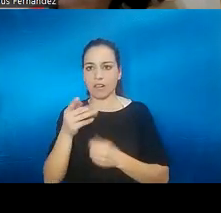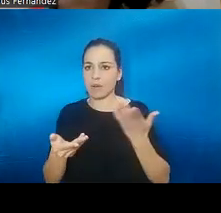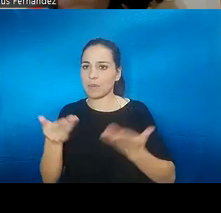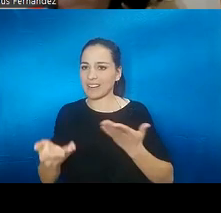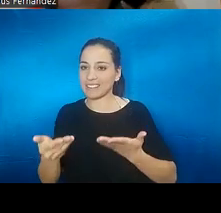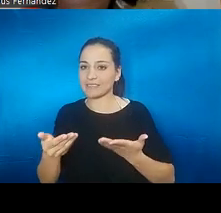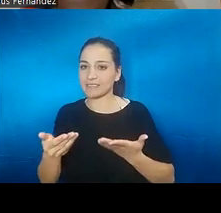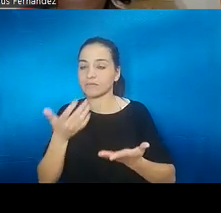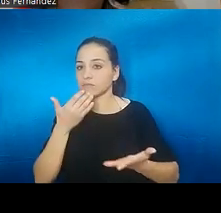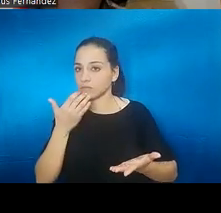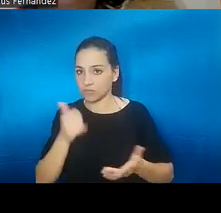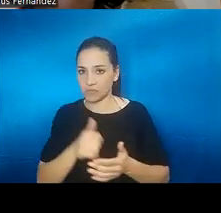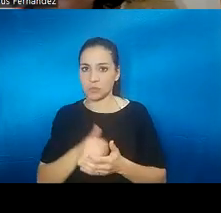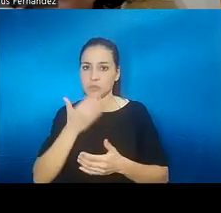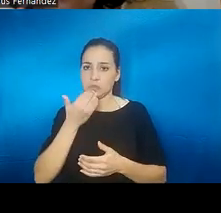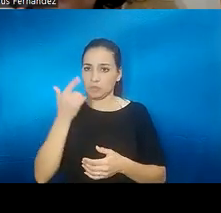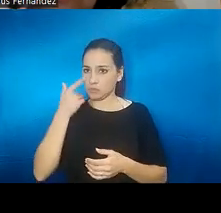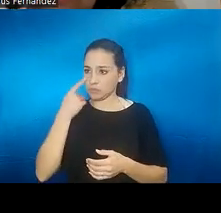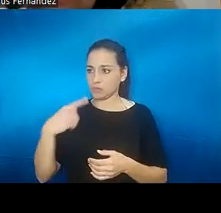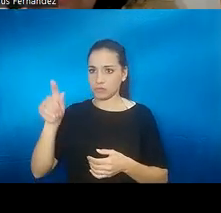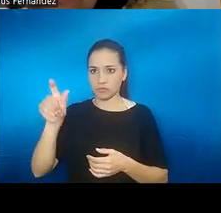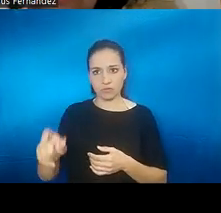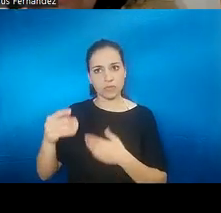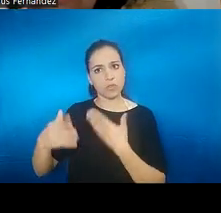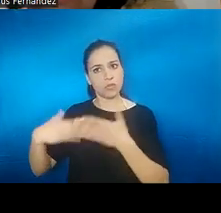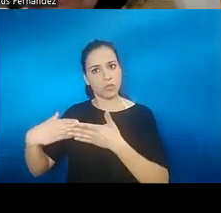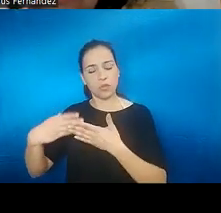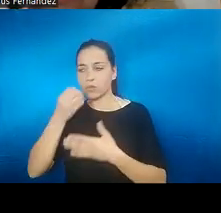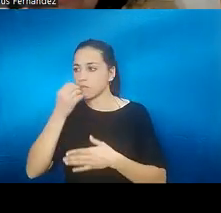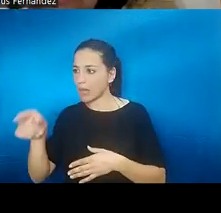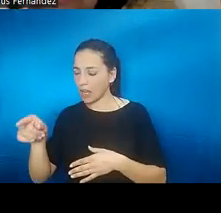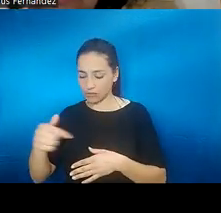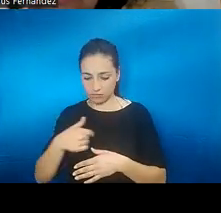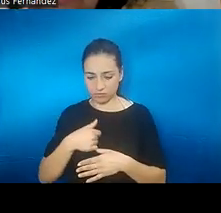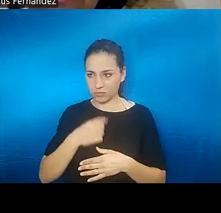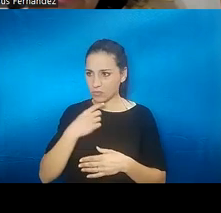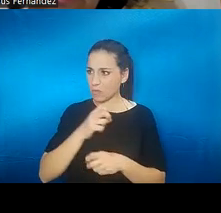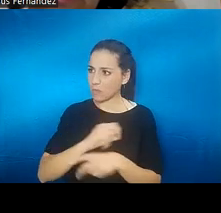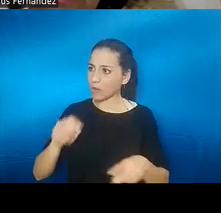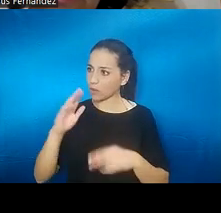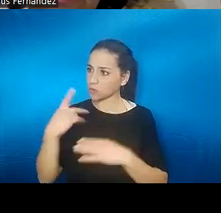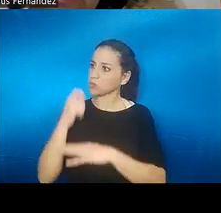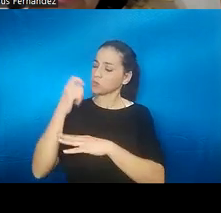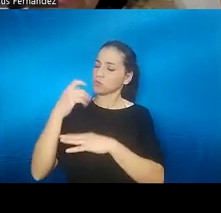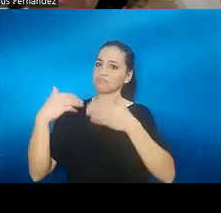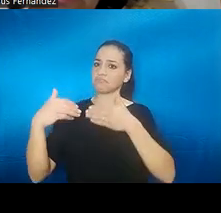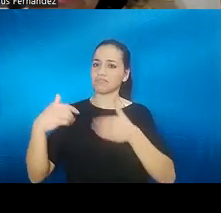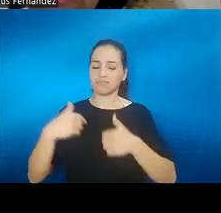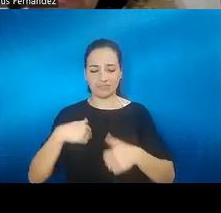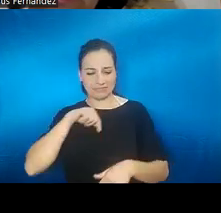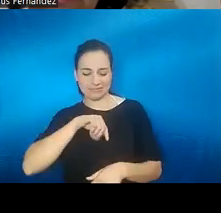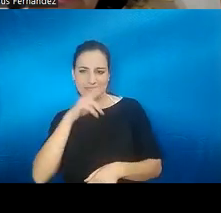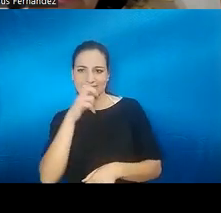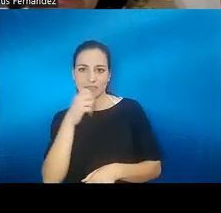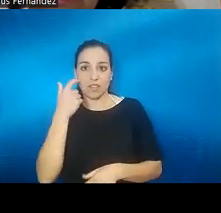como, bueno, pues esta persona lo está llevando mejor que yo a nivel interno, incluso externo, ¿no? Fíjate, alguien que ha tenido una